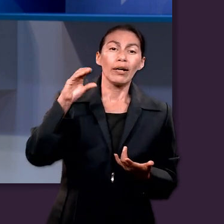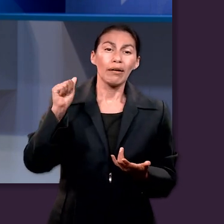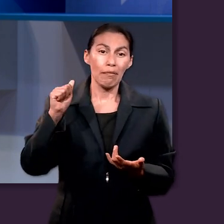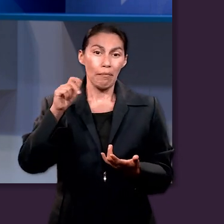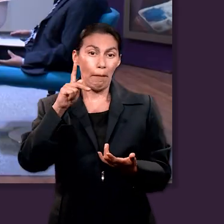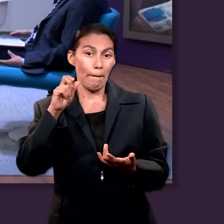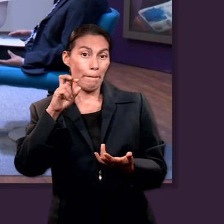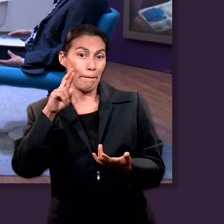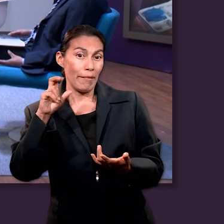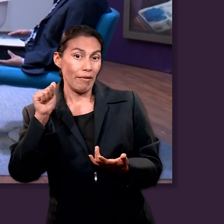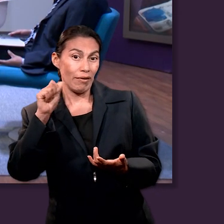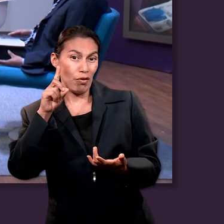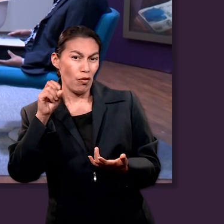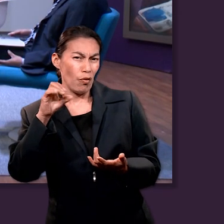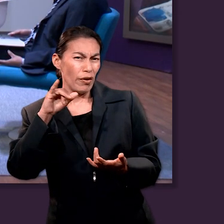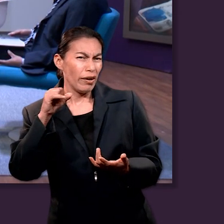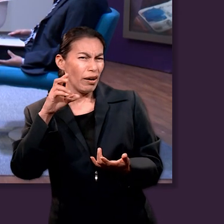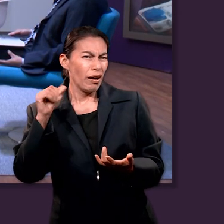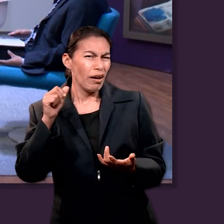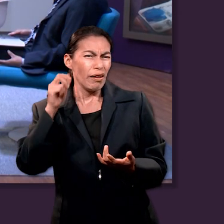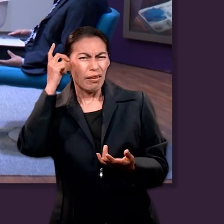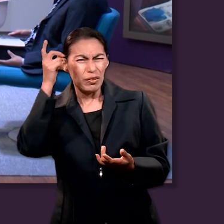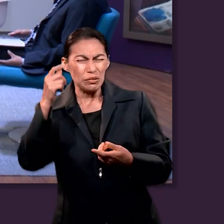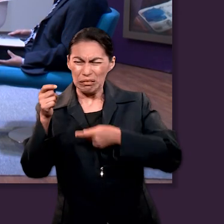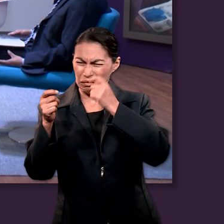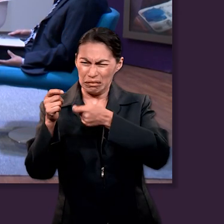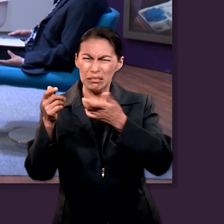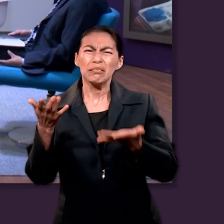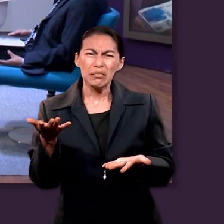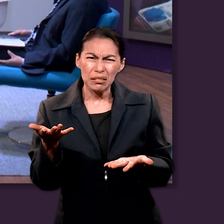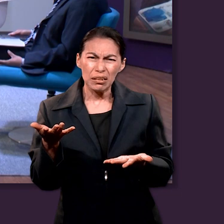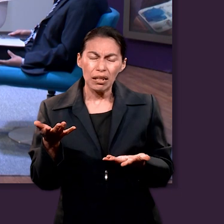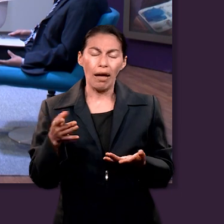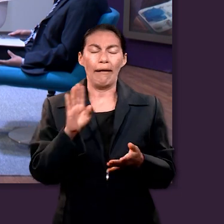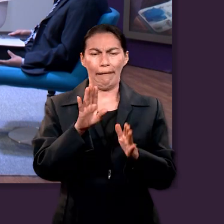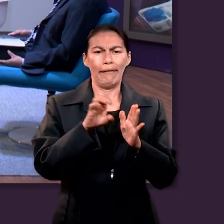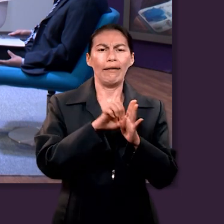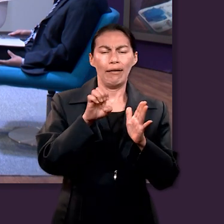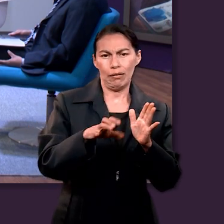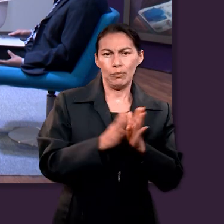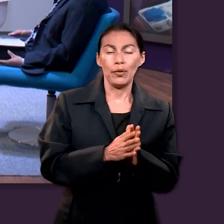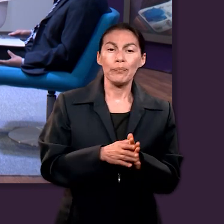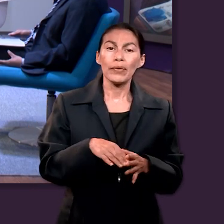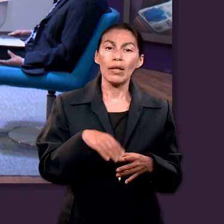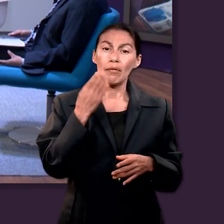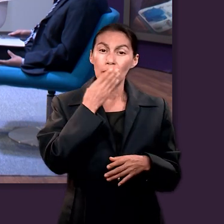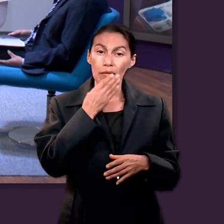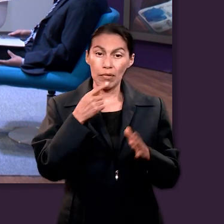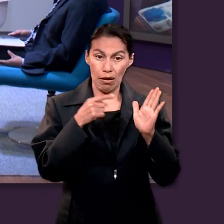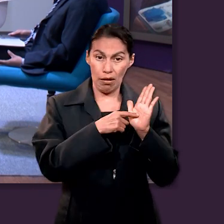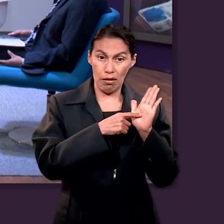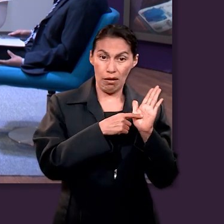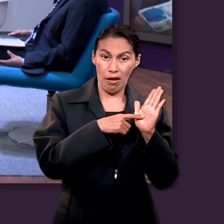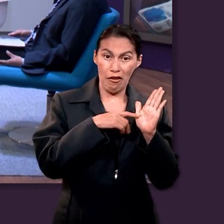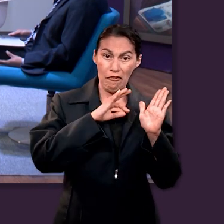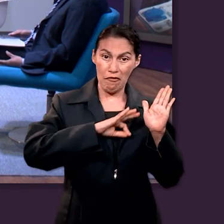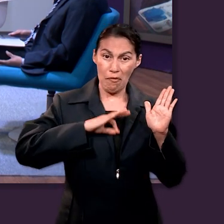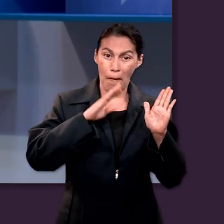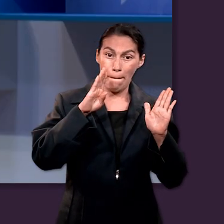llamaban la lógica paradójica de Dios, ¿no? Que la podemos encontrar de pronto en textos como en las